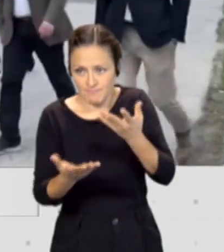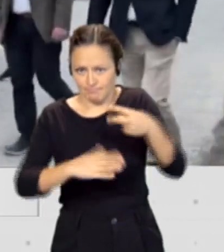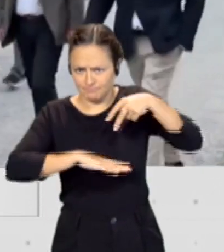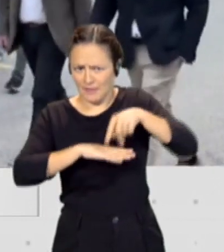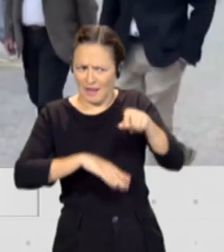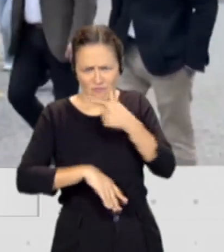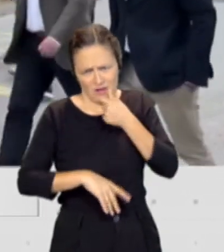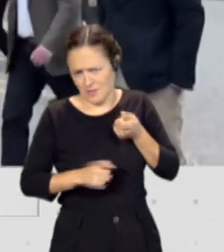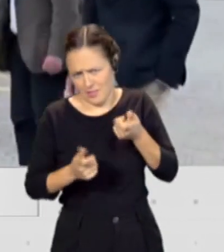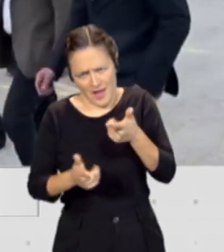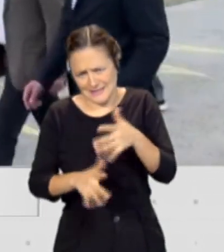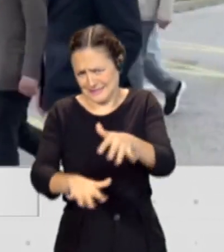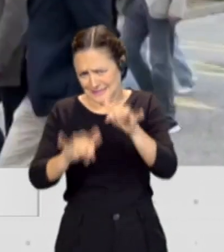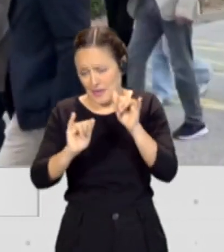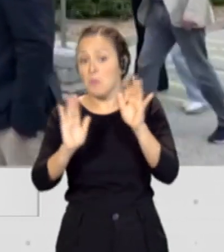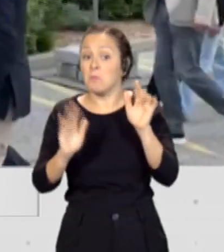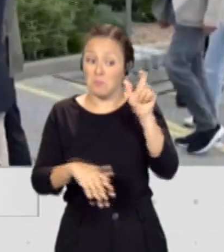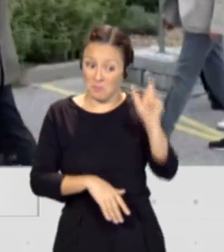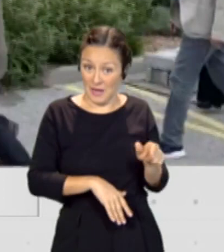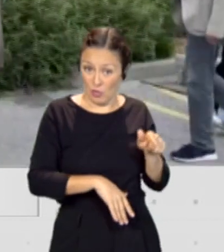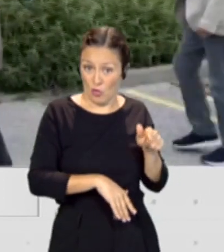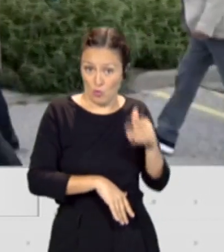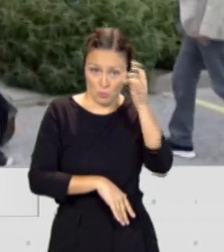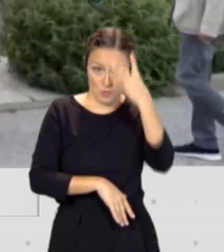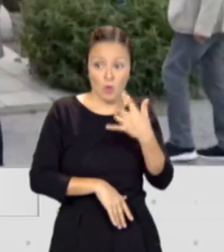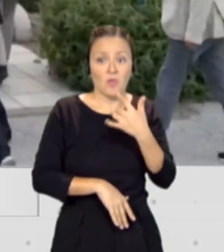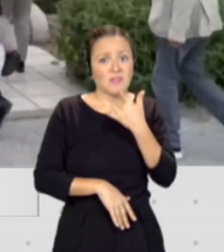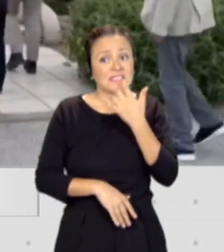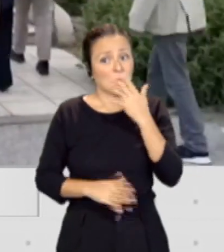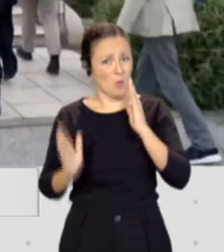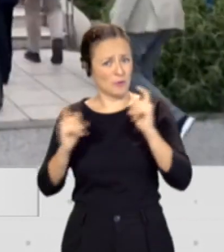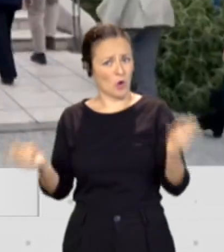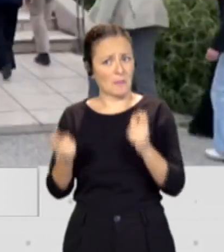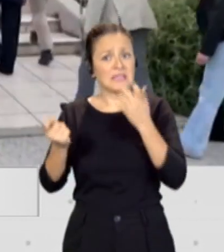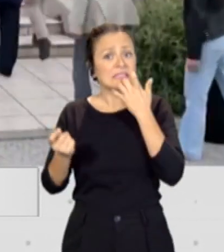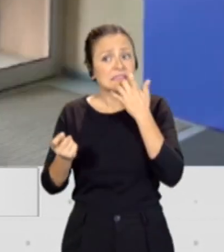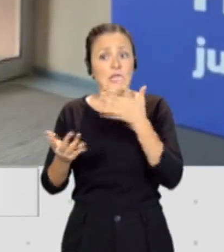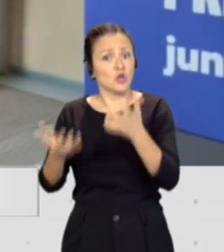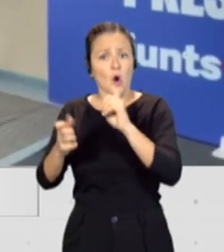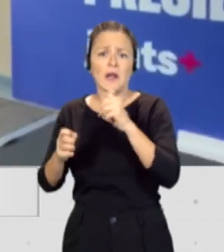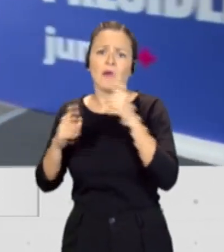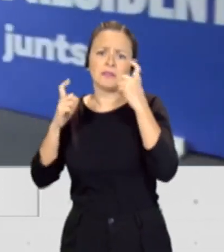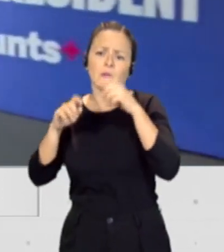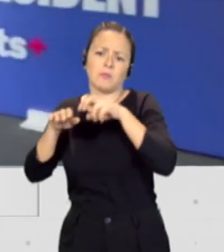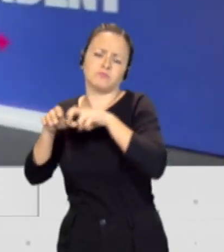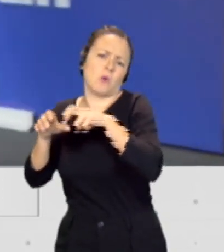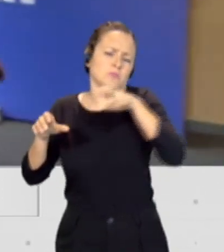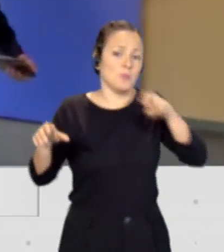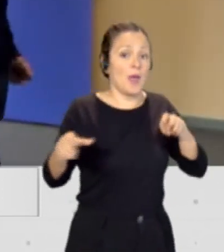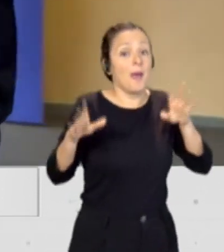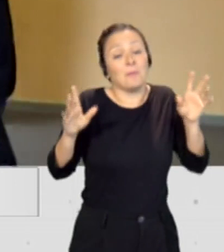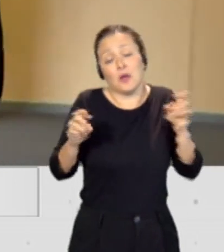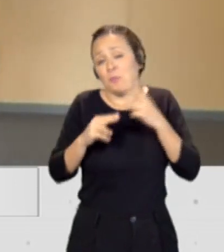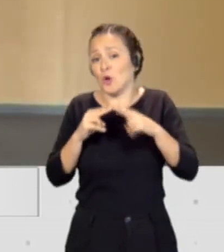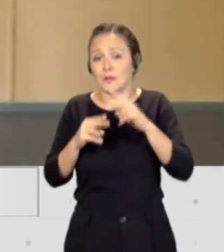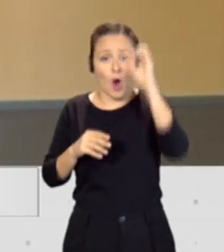lo va a poner fácil, pero él también indicaba durante la campaña electoral que si no ganaba, digamos, daba un paso al lado. Pero ya vemos lo que son los cambios de opinión en